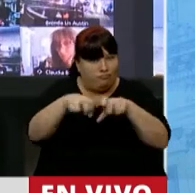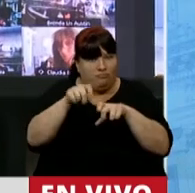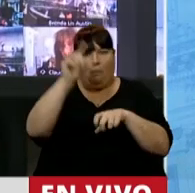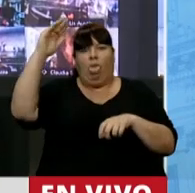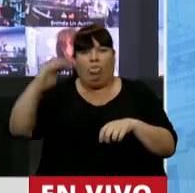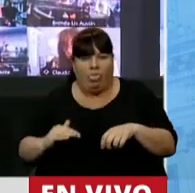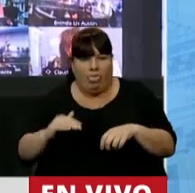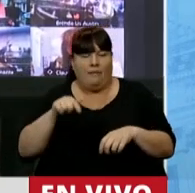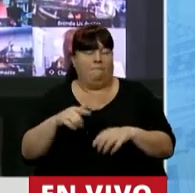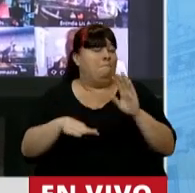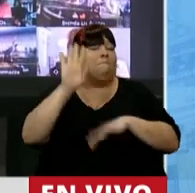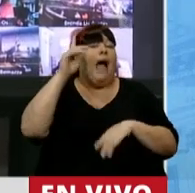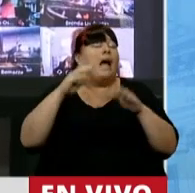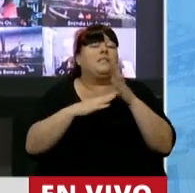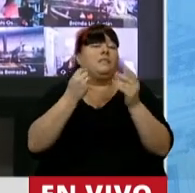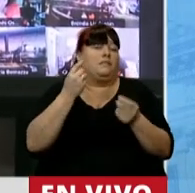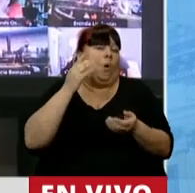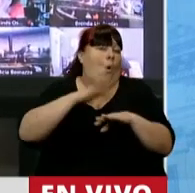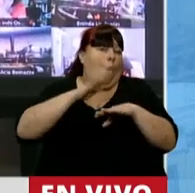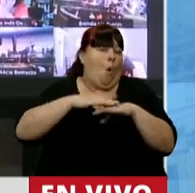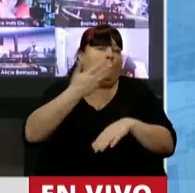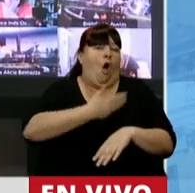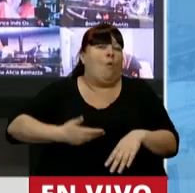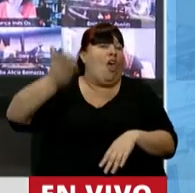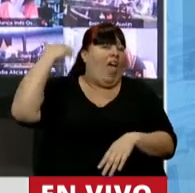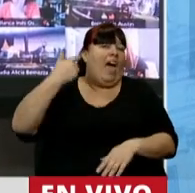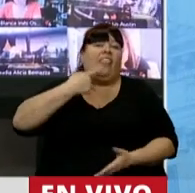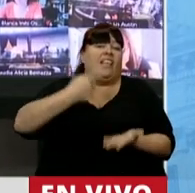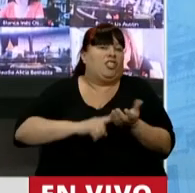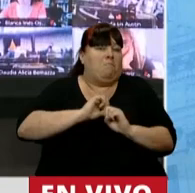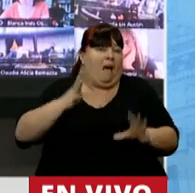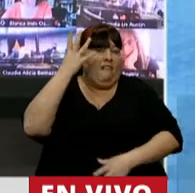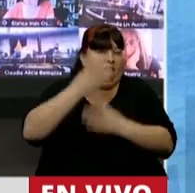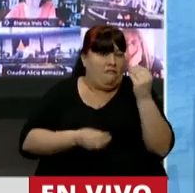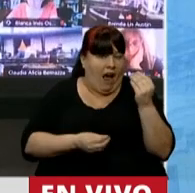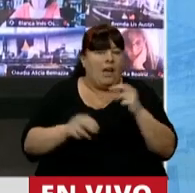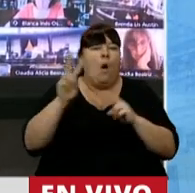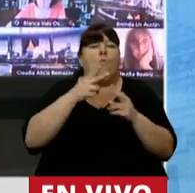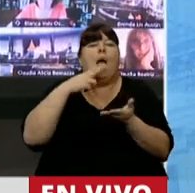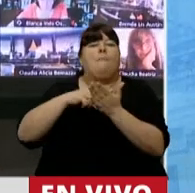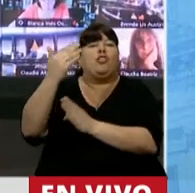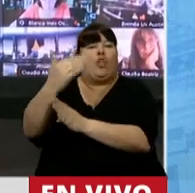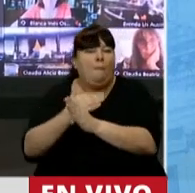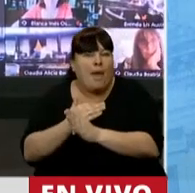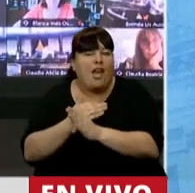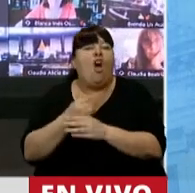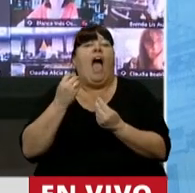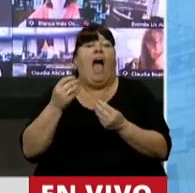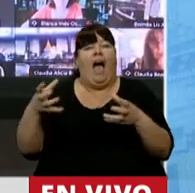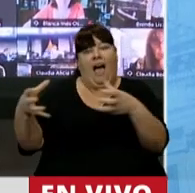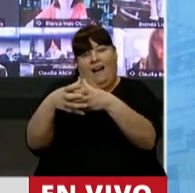Centralmente, como consecuencia de decisiones que tomó el Gobierno anterior, de reducir los gravámenes sobre